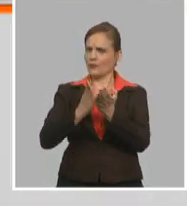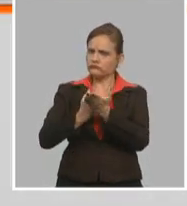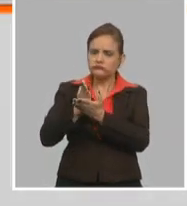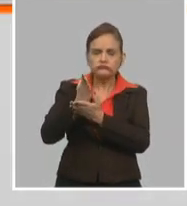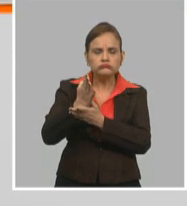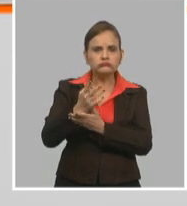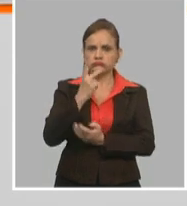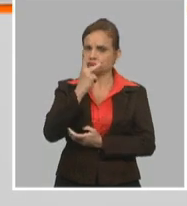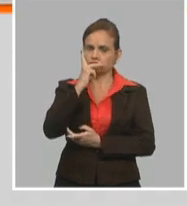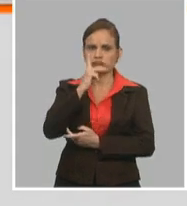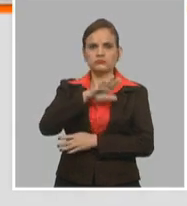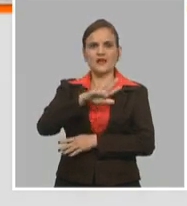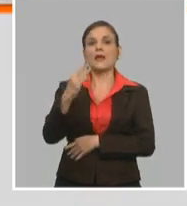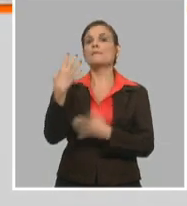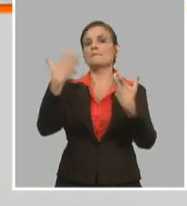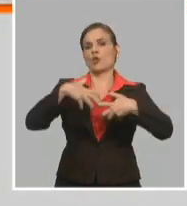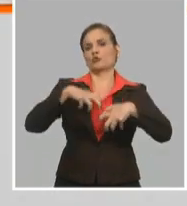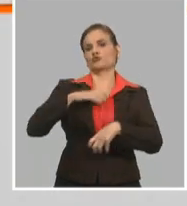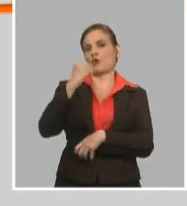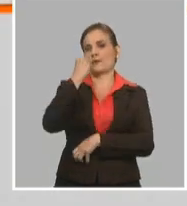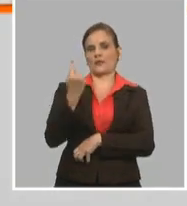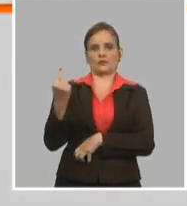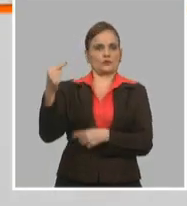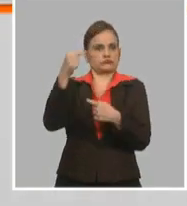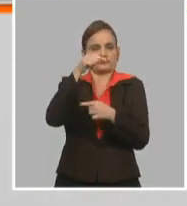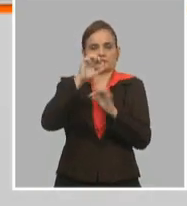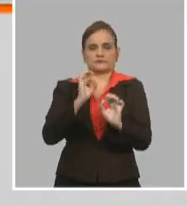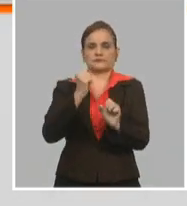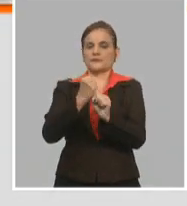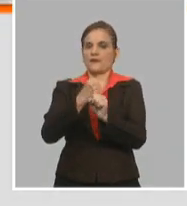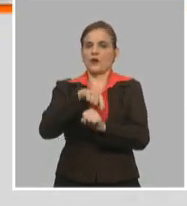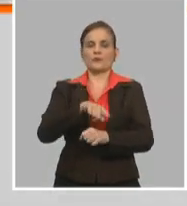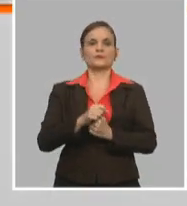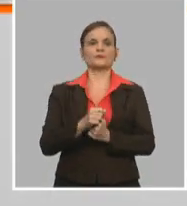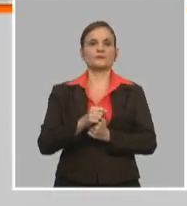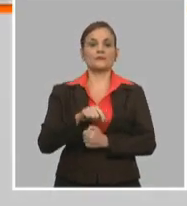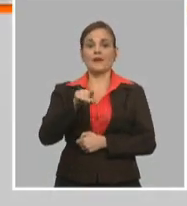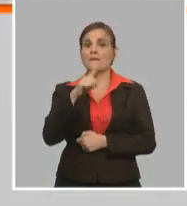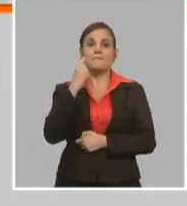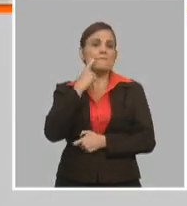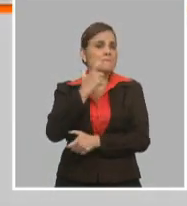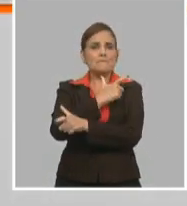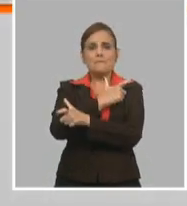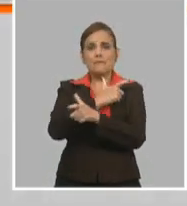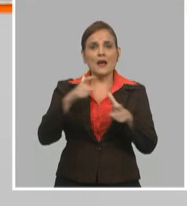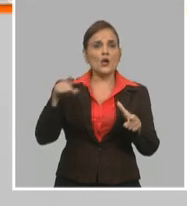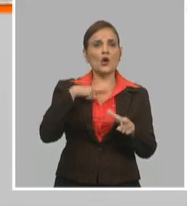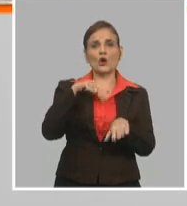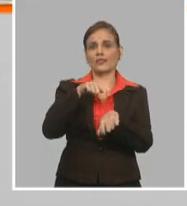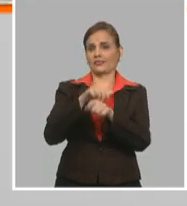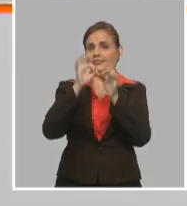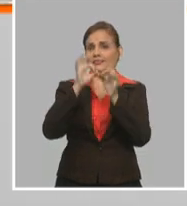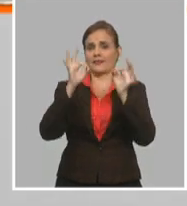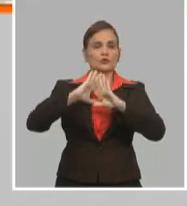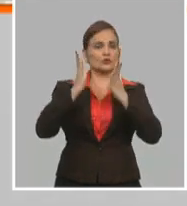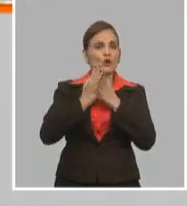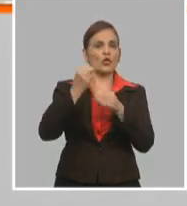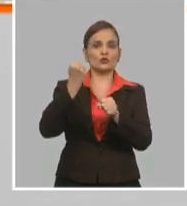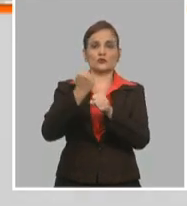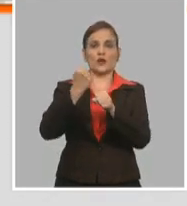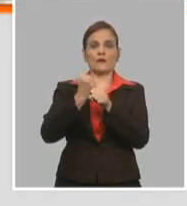No hay duda que ha sido el mayor tiempo que nos hemos ocupado en esta etapa de trabajo que ya veníamos